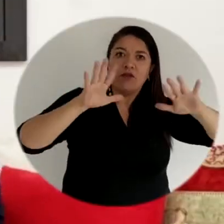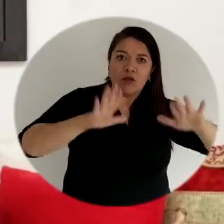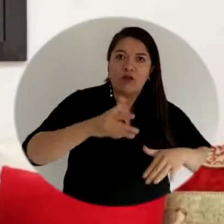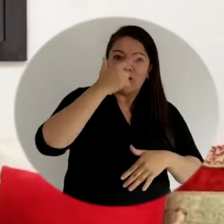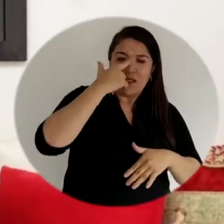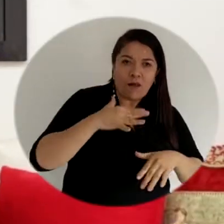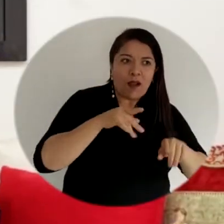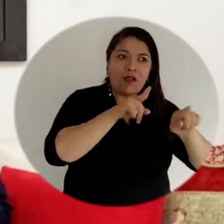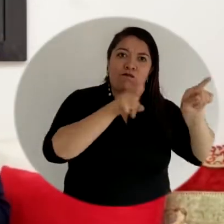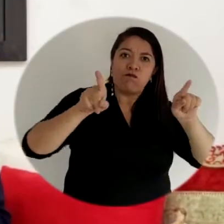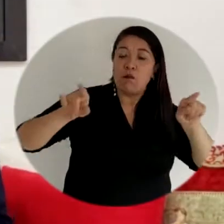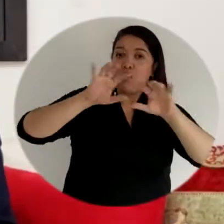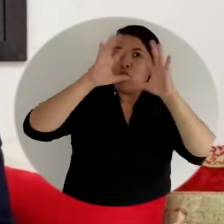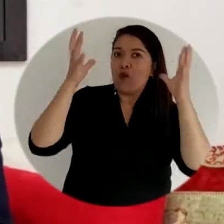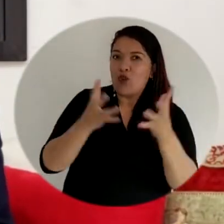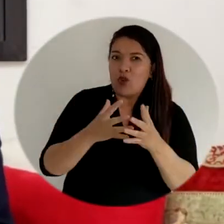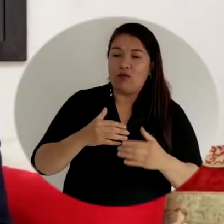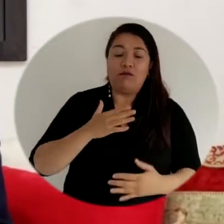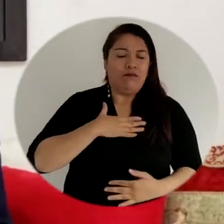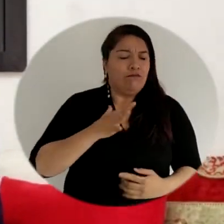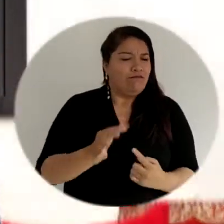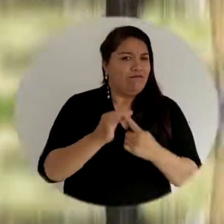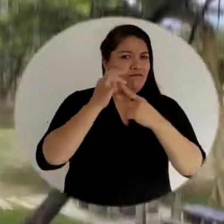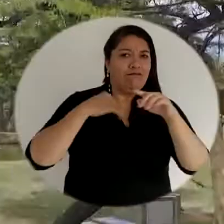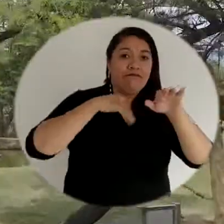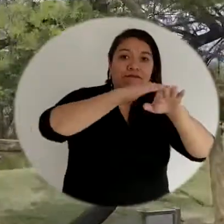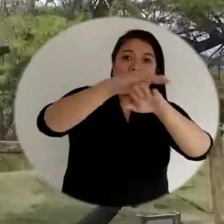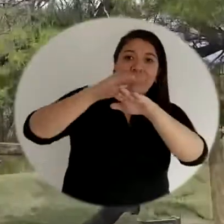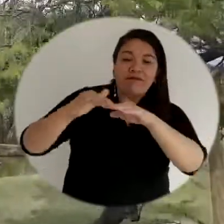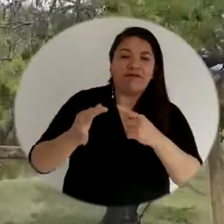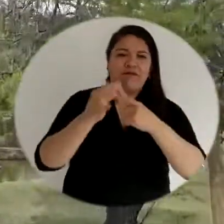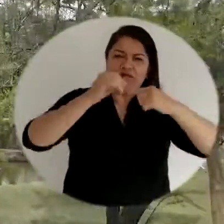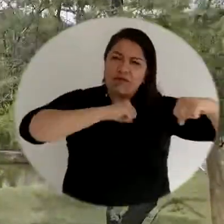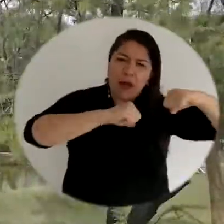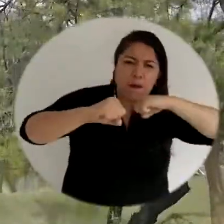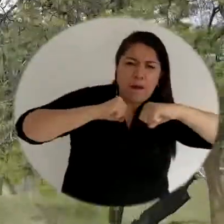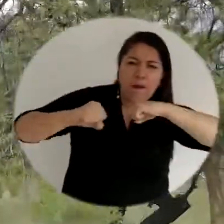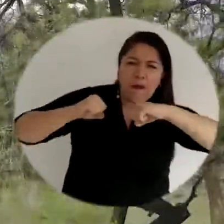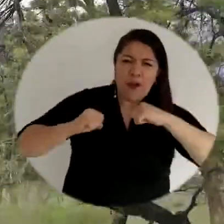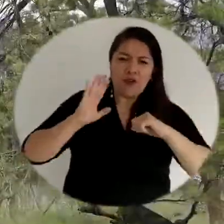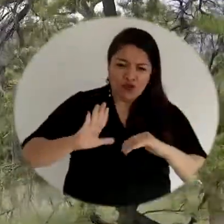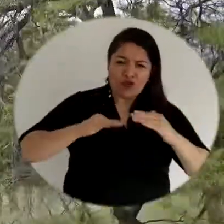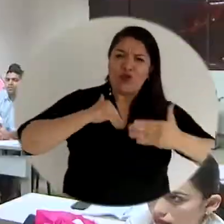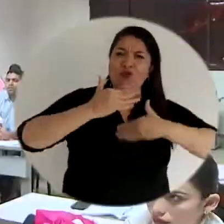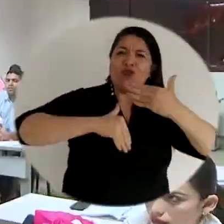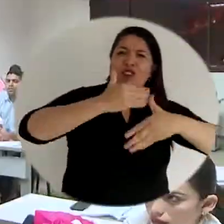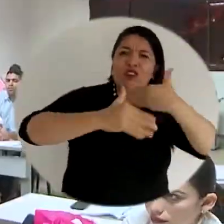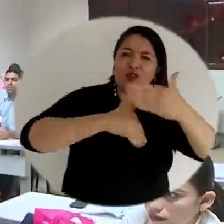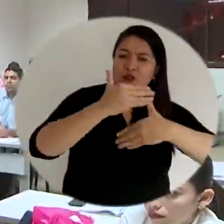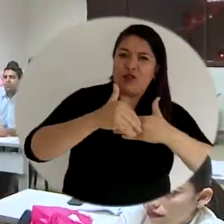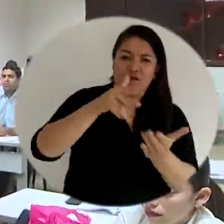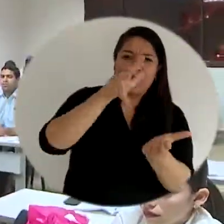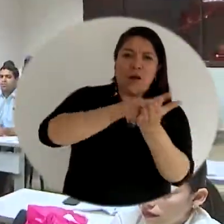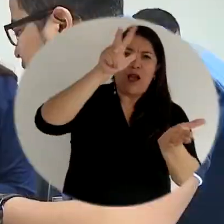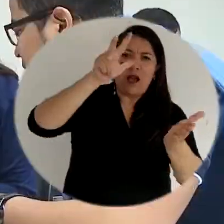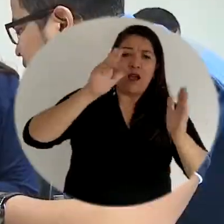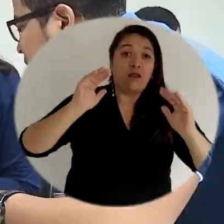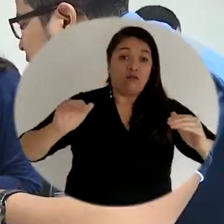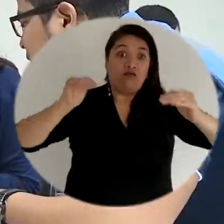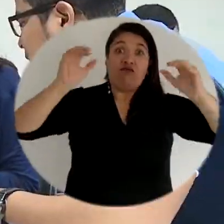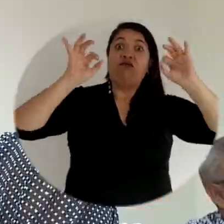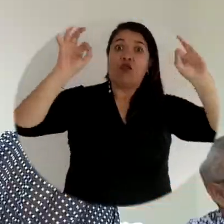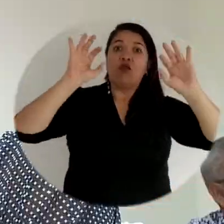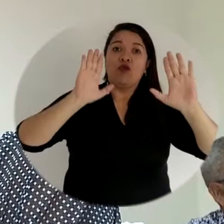mí un privilegio poder invitarlos a que participen de forma activa en todo el proceso de acreditación en alta calidad de nuestra